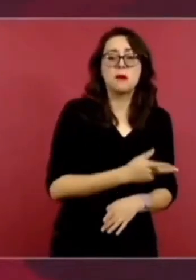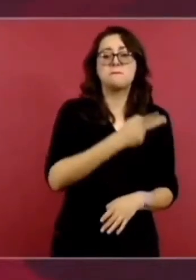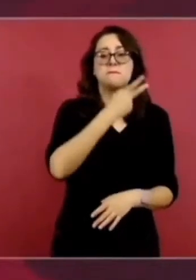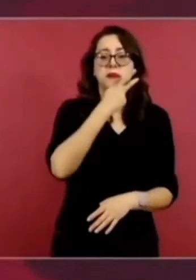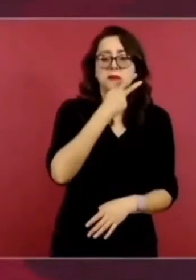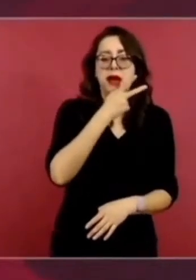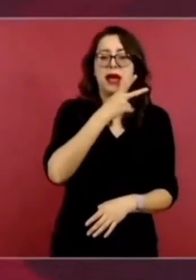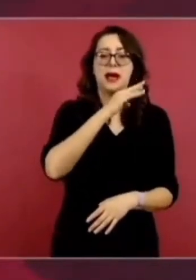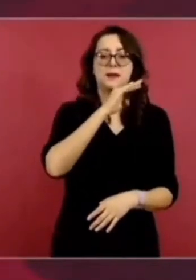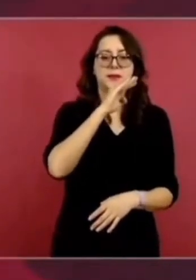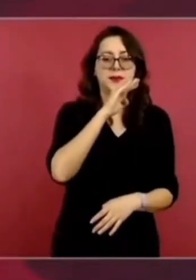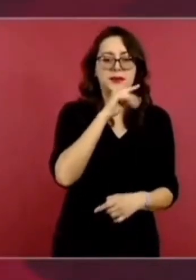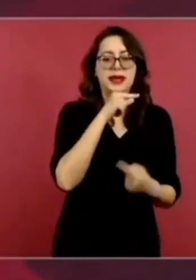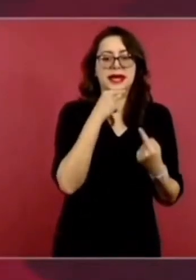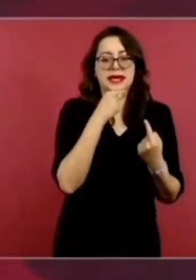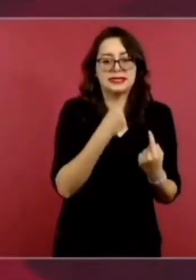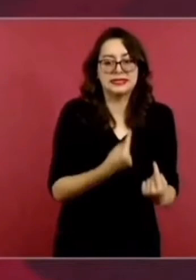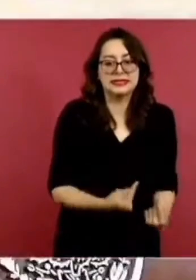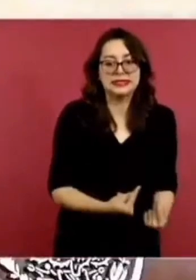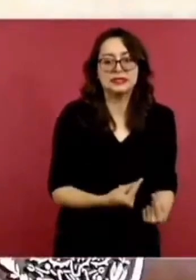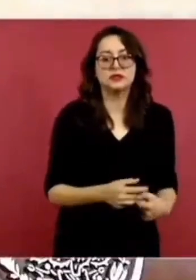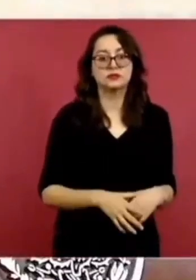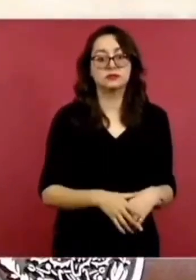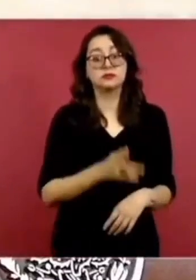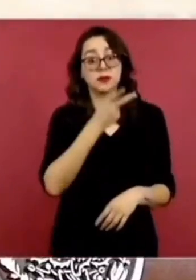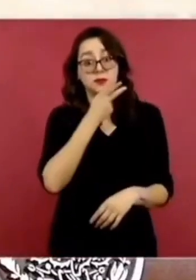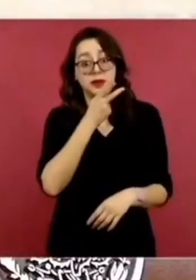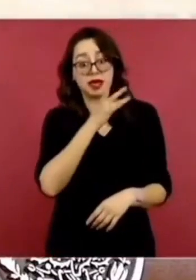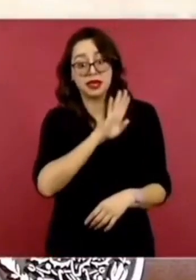Su papá era español, ¿no?